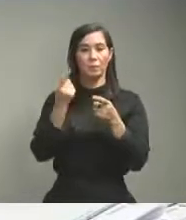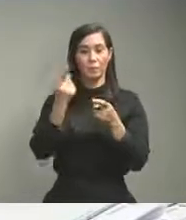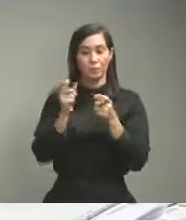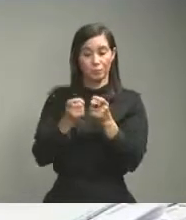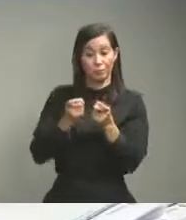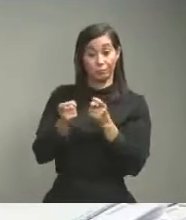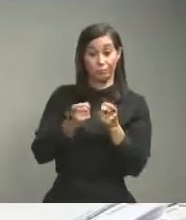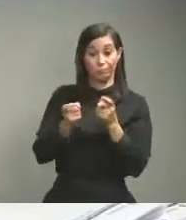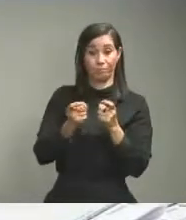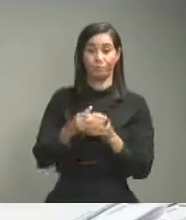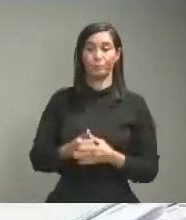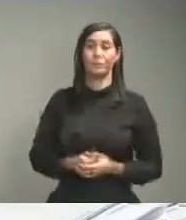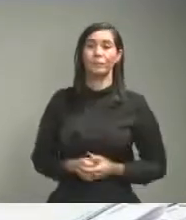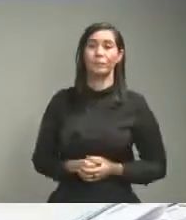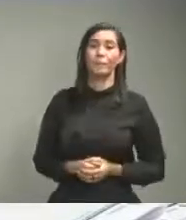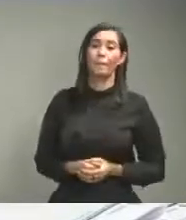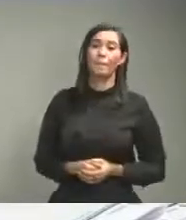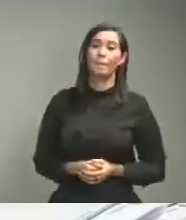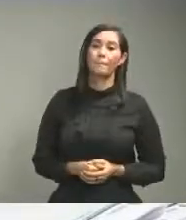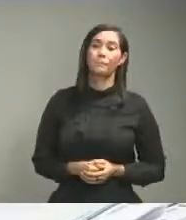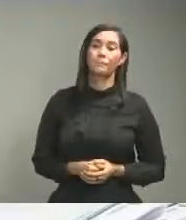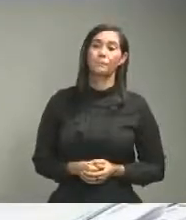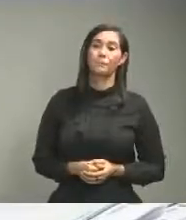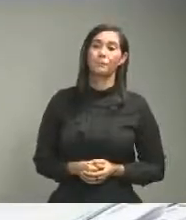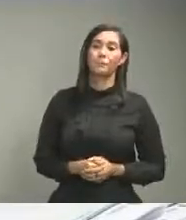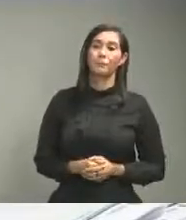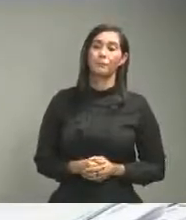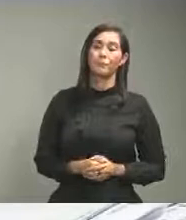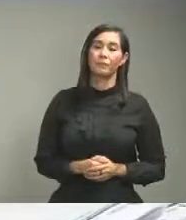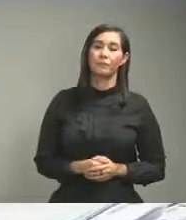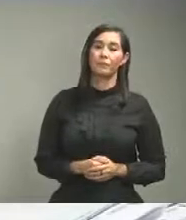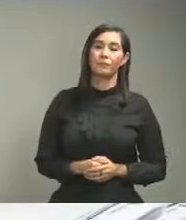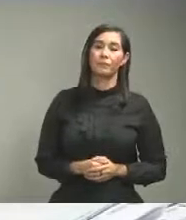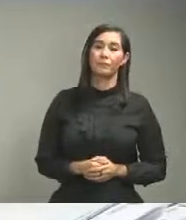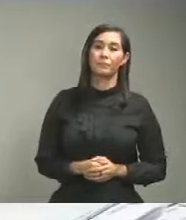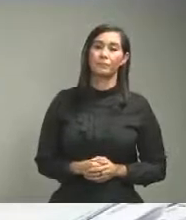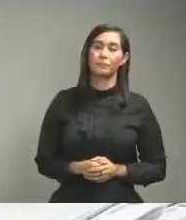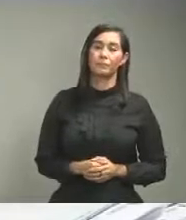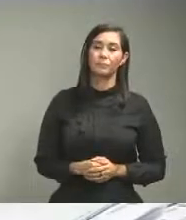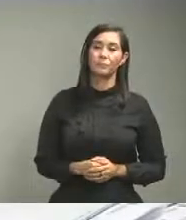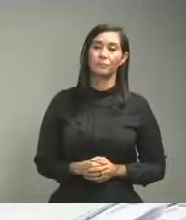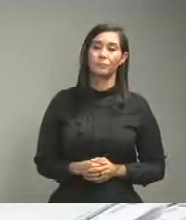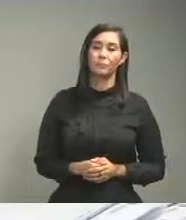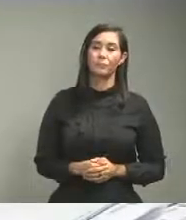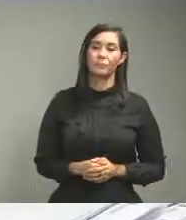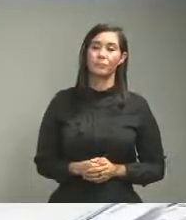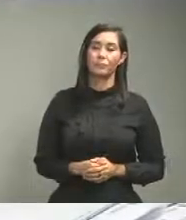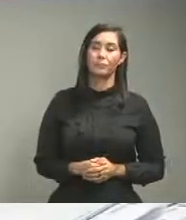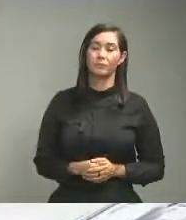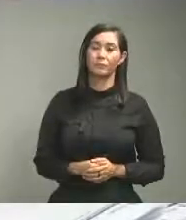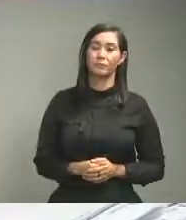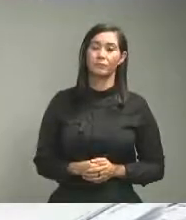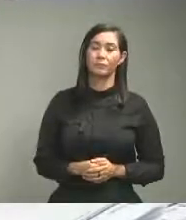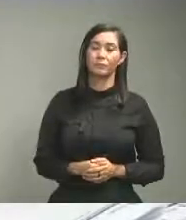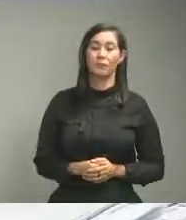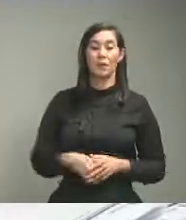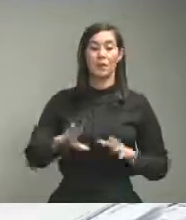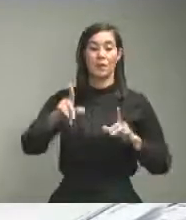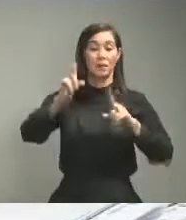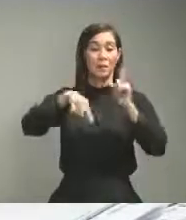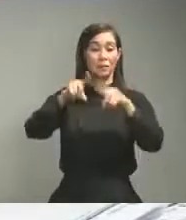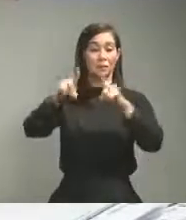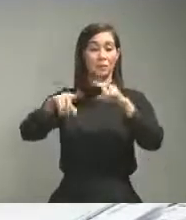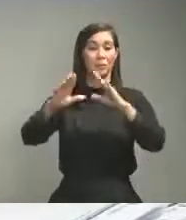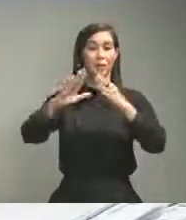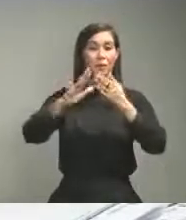en la medida en que ahora las propias comunidades como es más vale no mencionar nombres